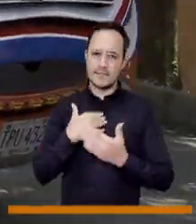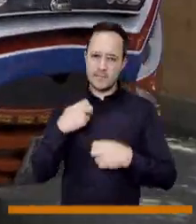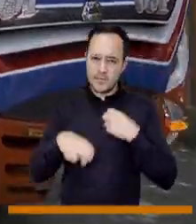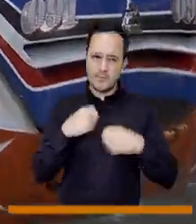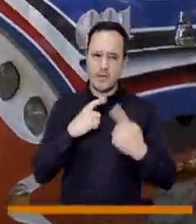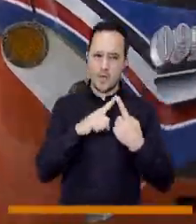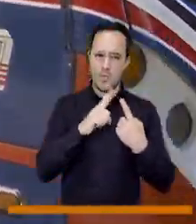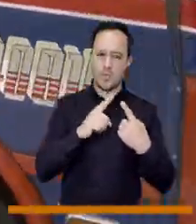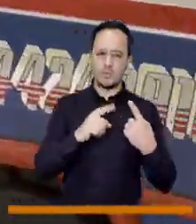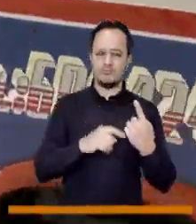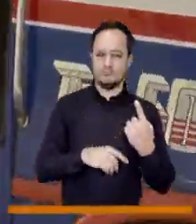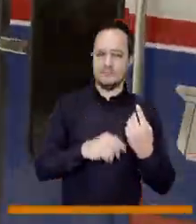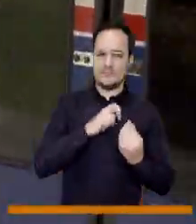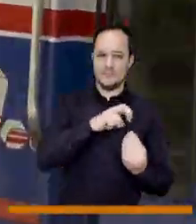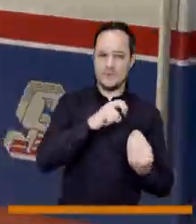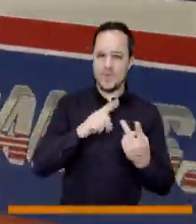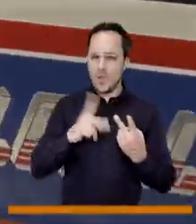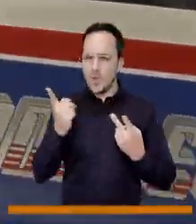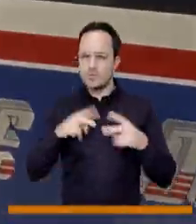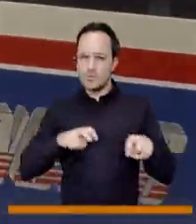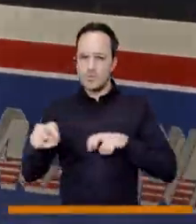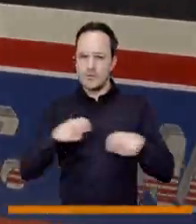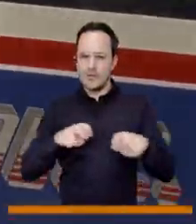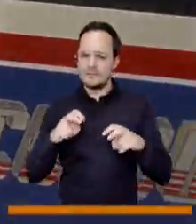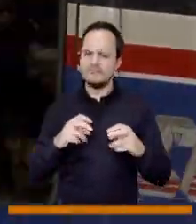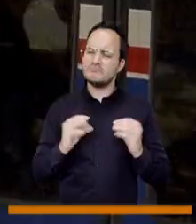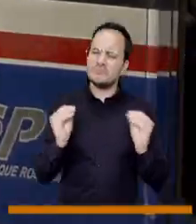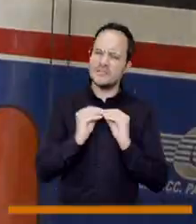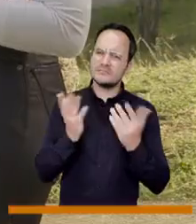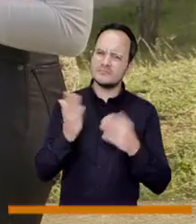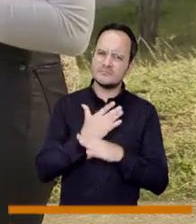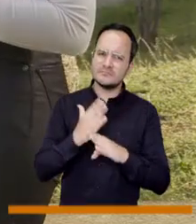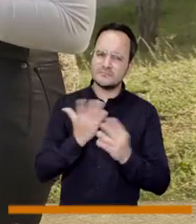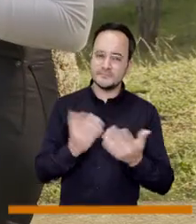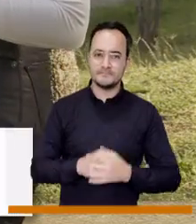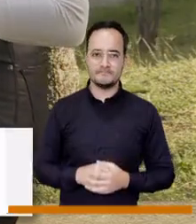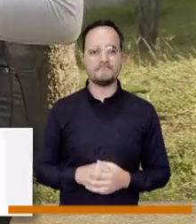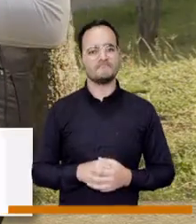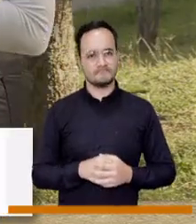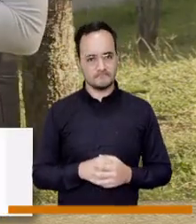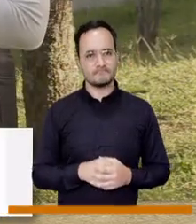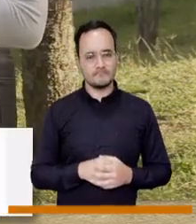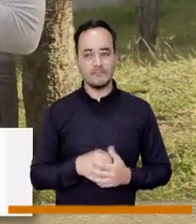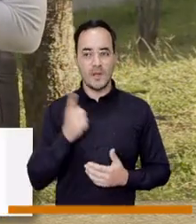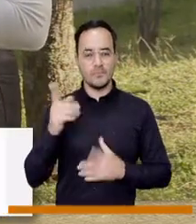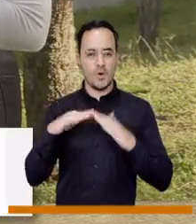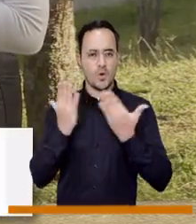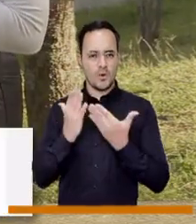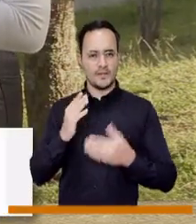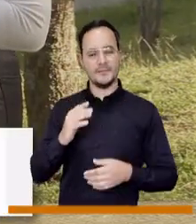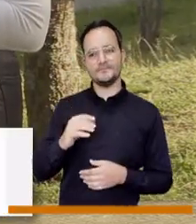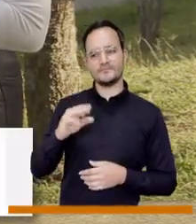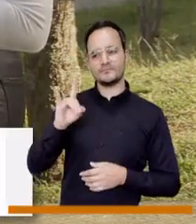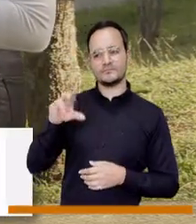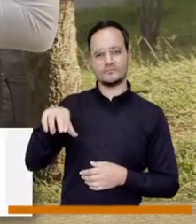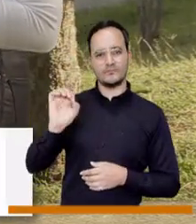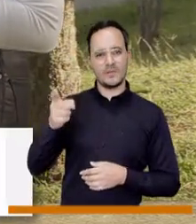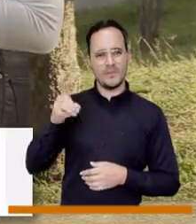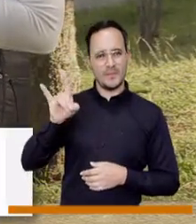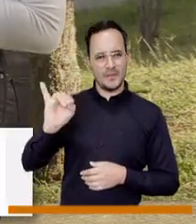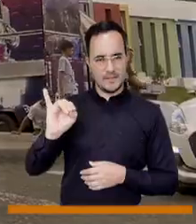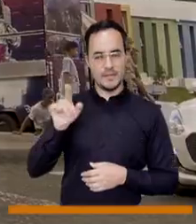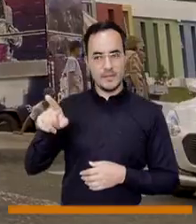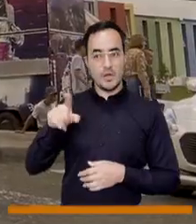Consejo que también aquí hay problemas de movilidad. ¿Cuáles son esas problemáticas? Bueno, el problema de la movilidad acá es que tenemos el Colegio Alfonso